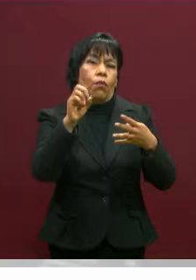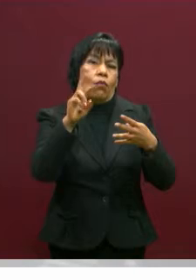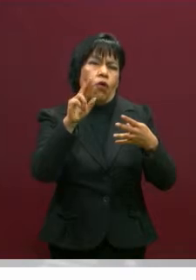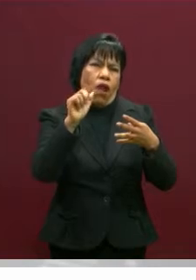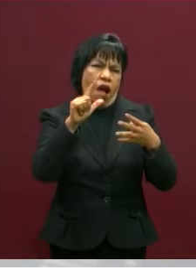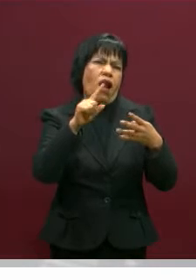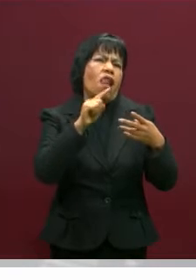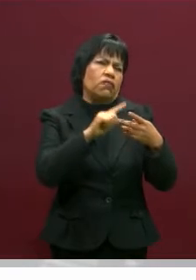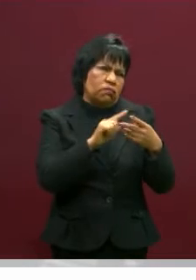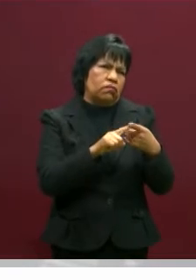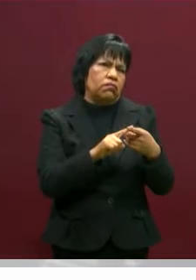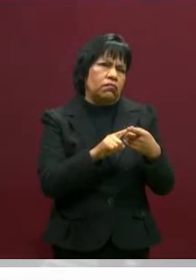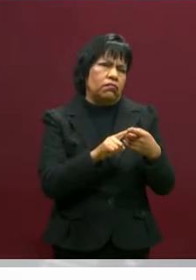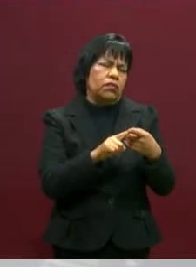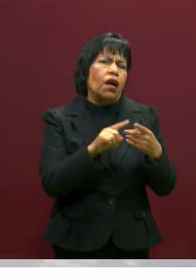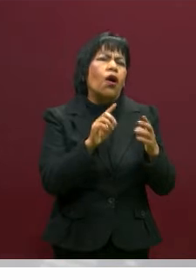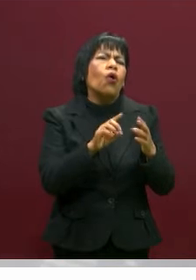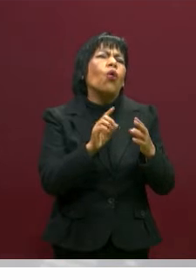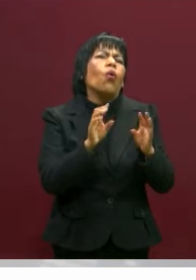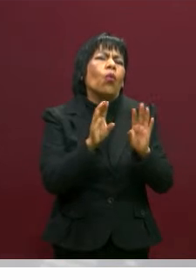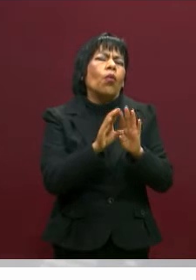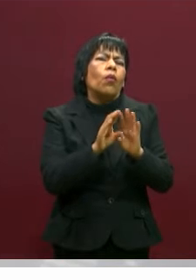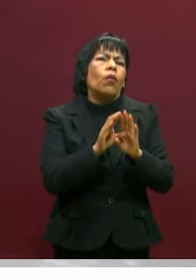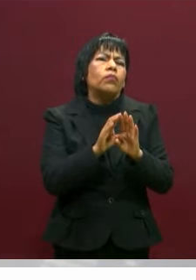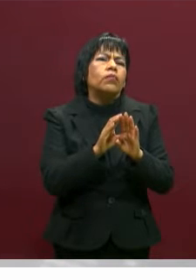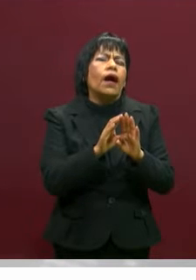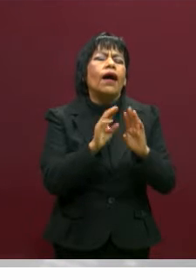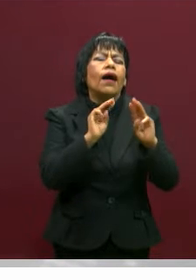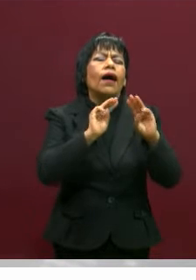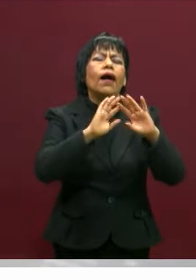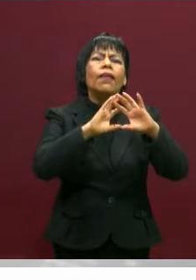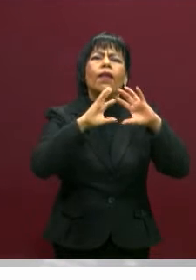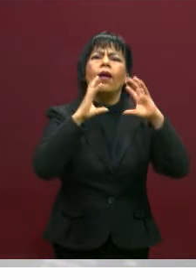Y es una forma de situarnos en el mundo.